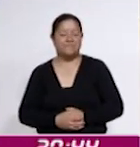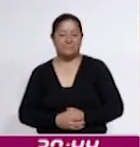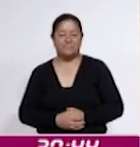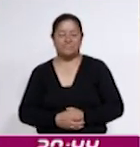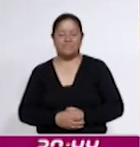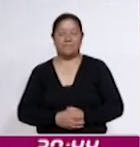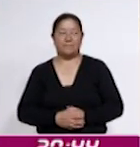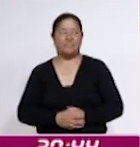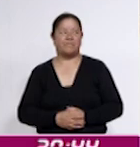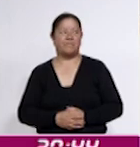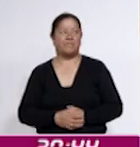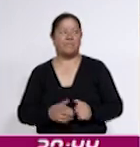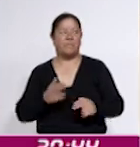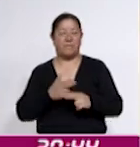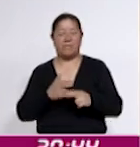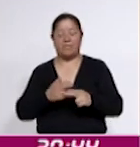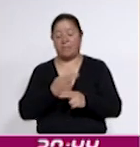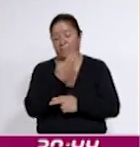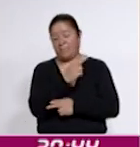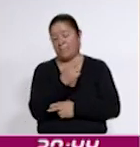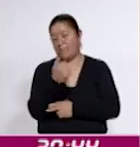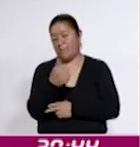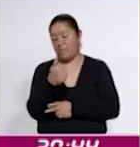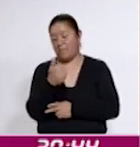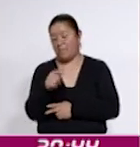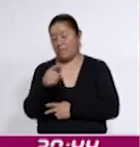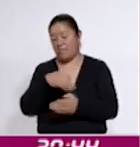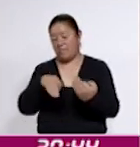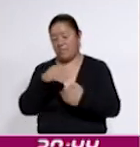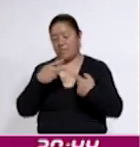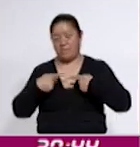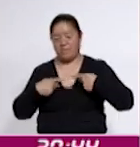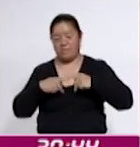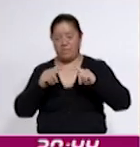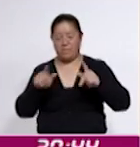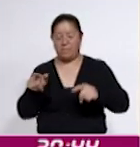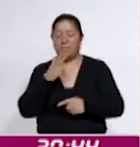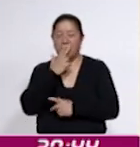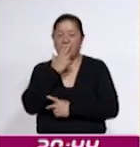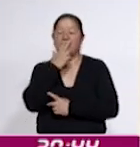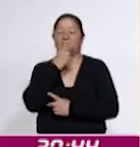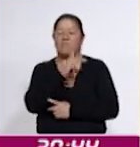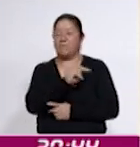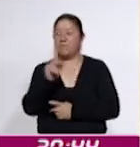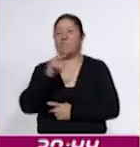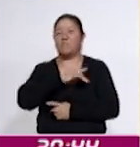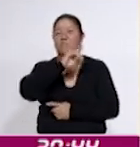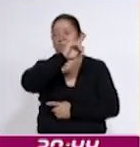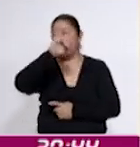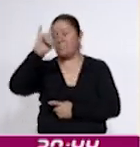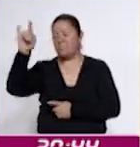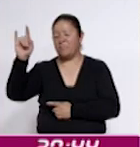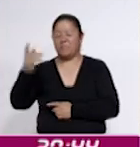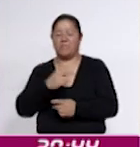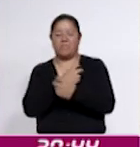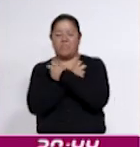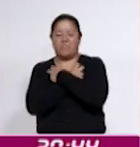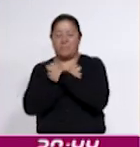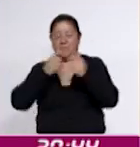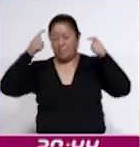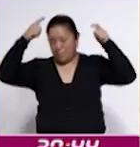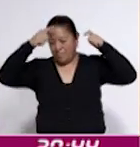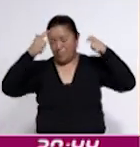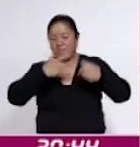Hasta el próximo 11 de noviembre, las y los tlaxcaltecas podrán disfrutar de la exposición fotográfica Catrinas y Catrines de nuestro país,